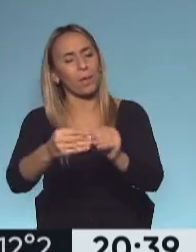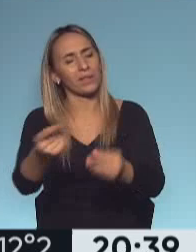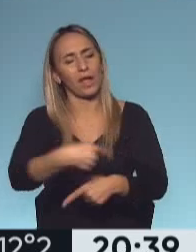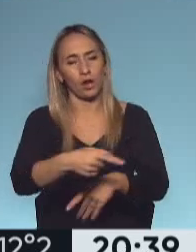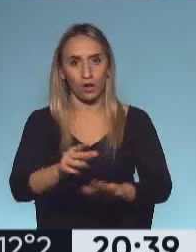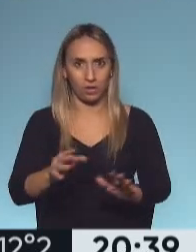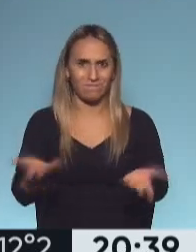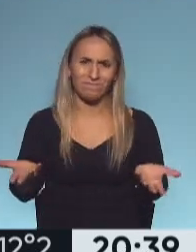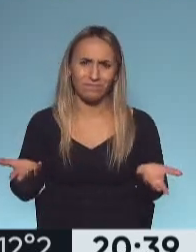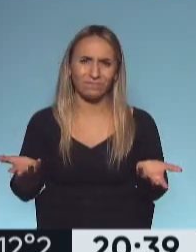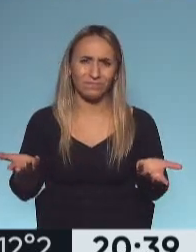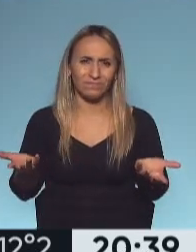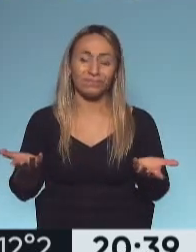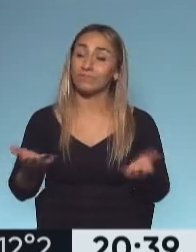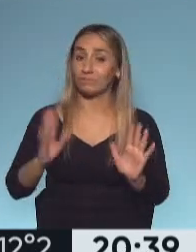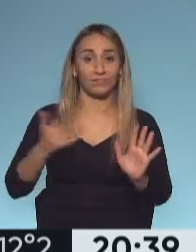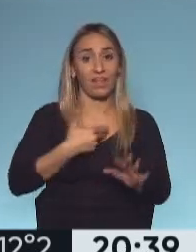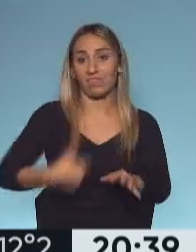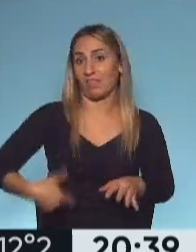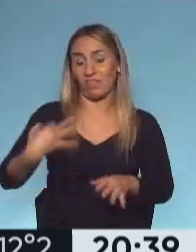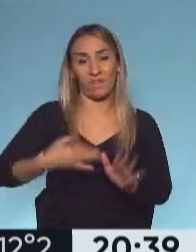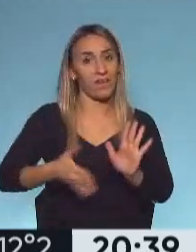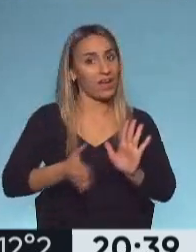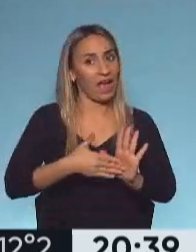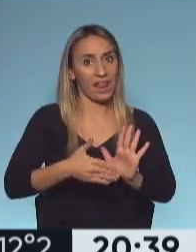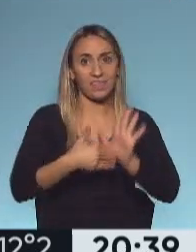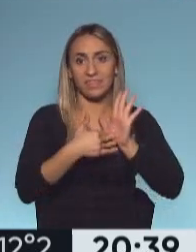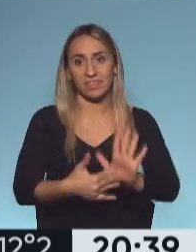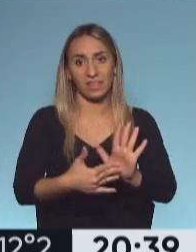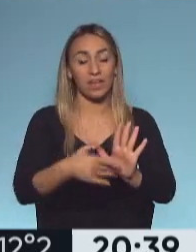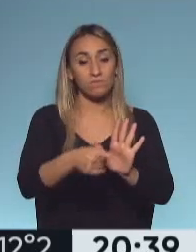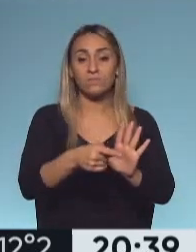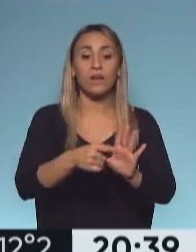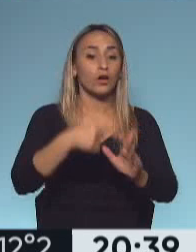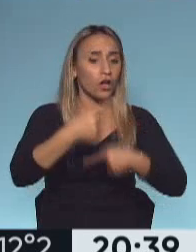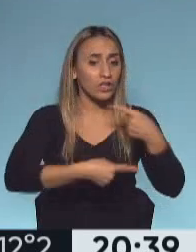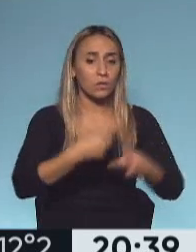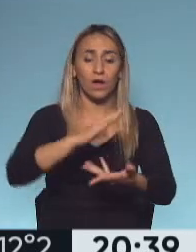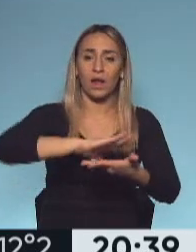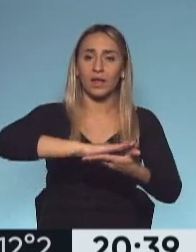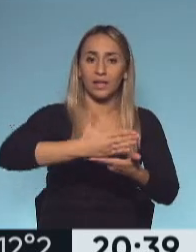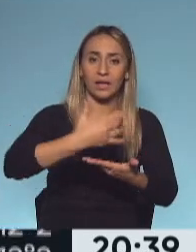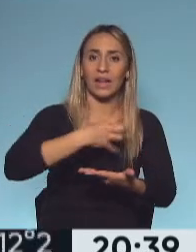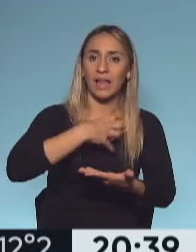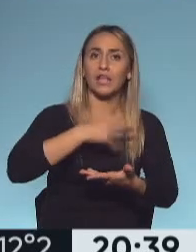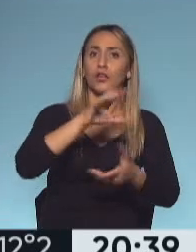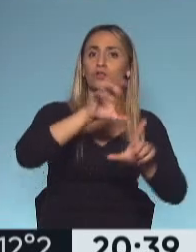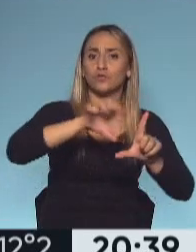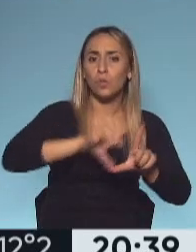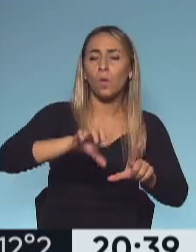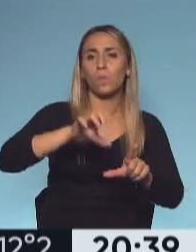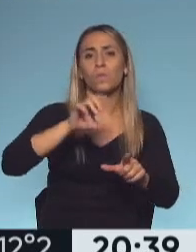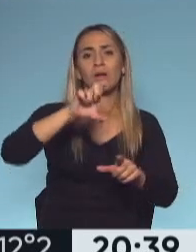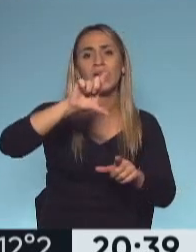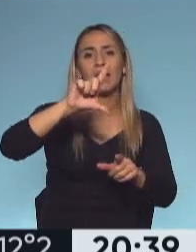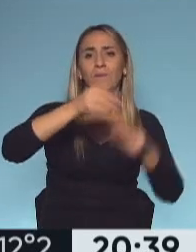Efectivamente, claro. Pero lo que tienen que garantizarles es que los chicos que no van puedan seguir las clases por Zoom o por Classroom o por Meet o por cualquiera